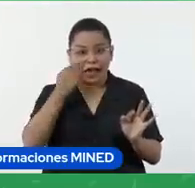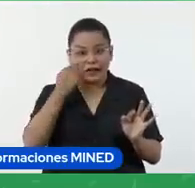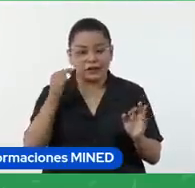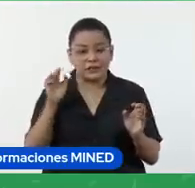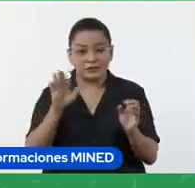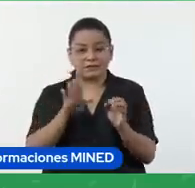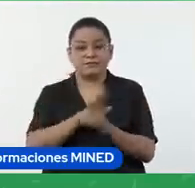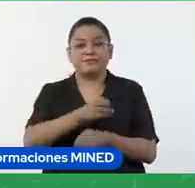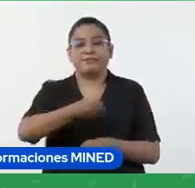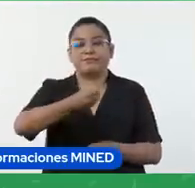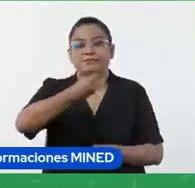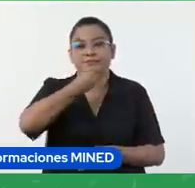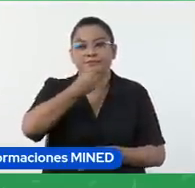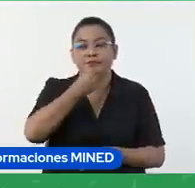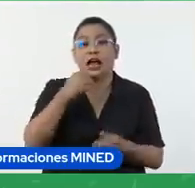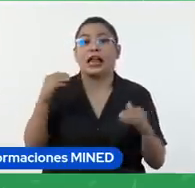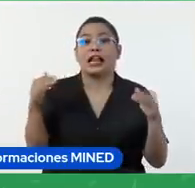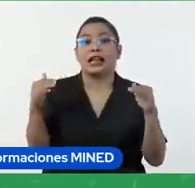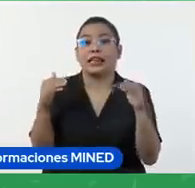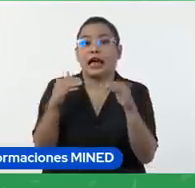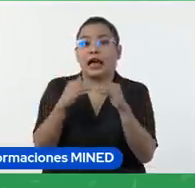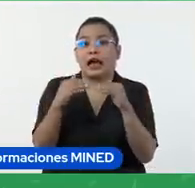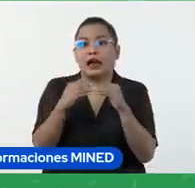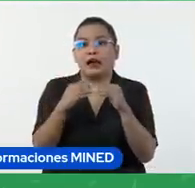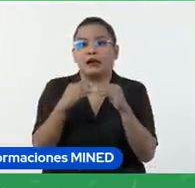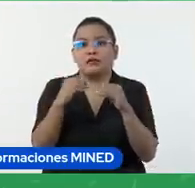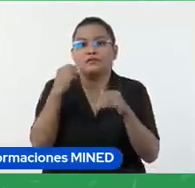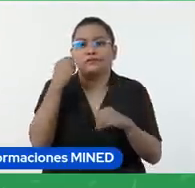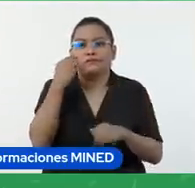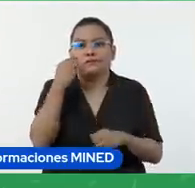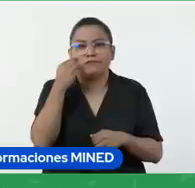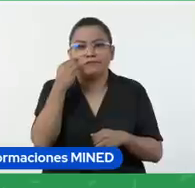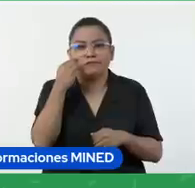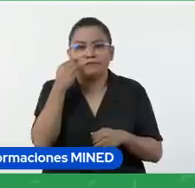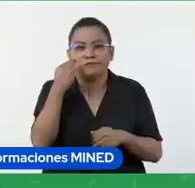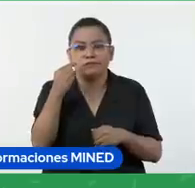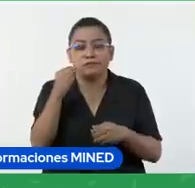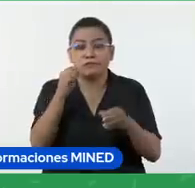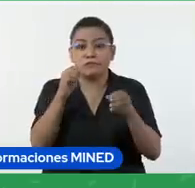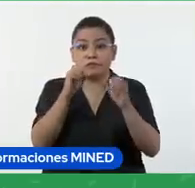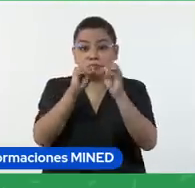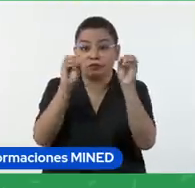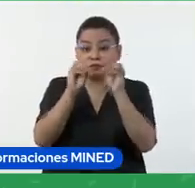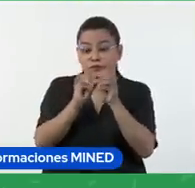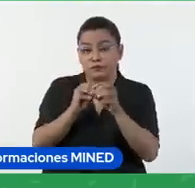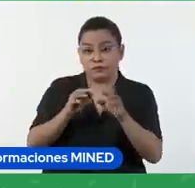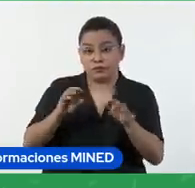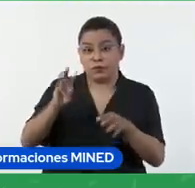y también van a poder revisar todo en el sitio de formación.